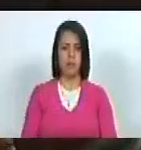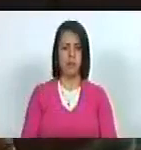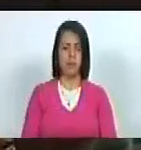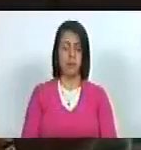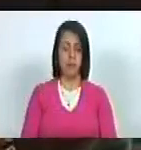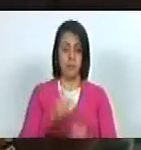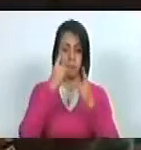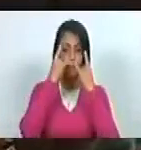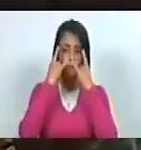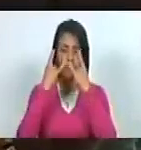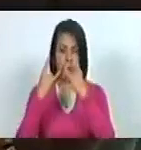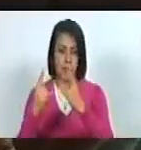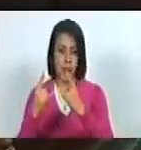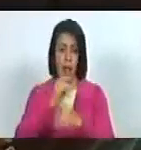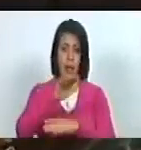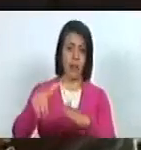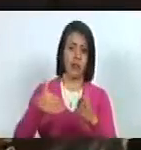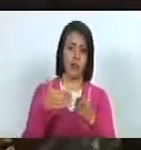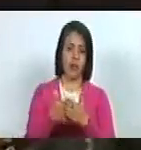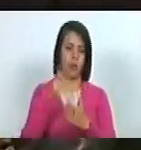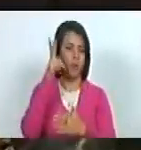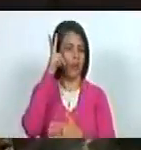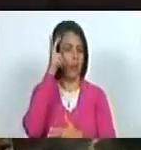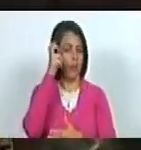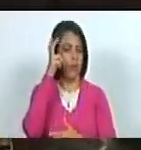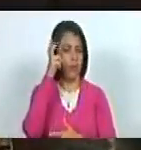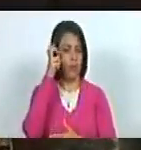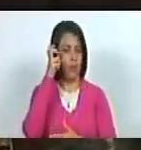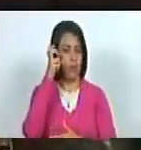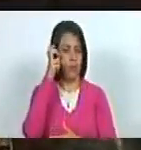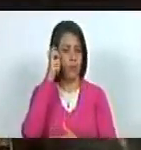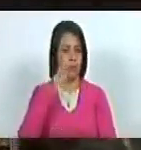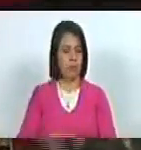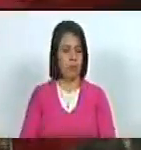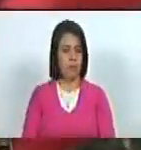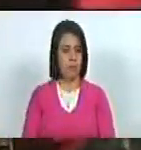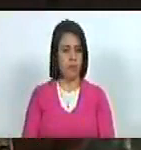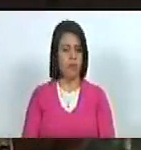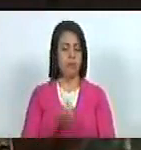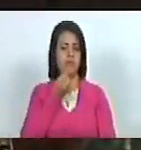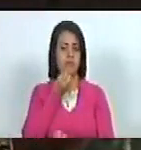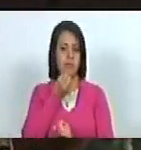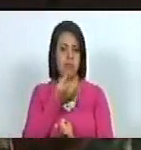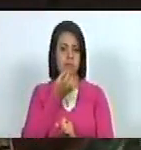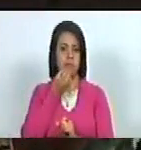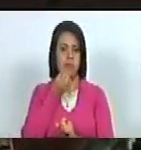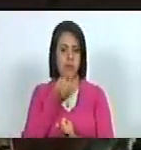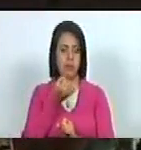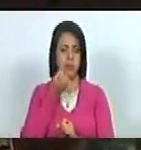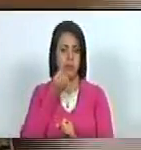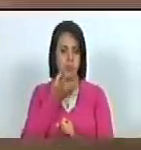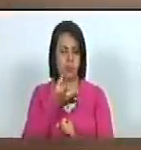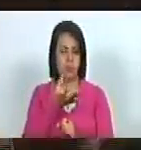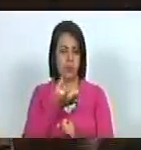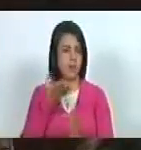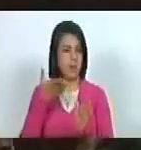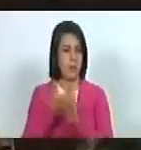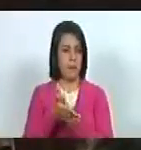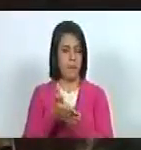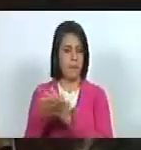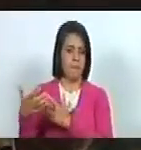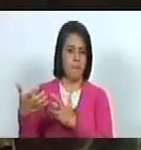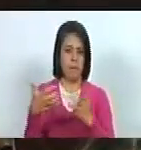admirados y admiradas escuchaban sus narraciones sobre las